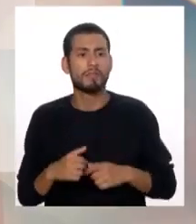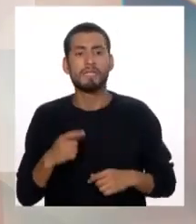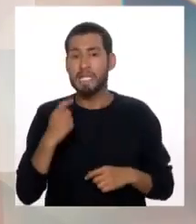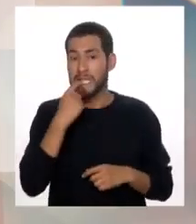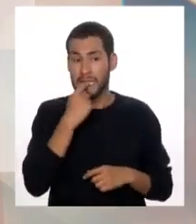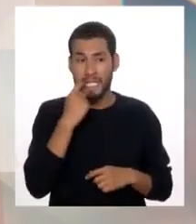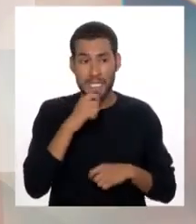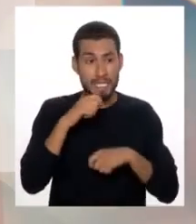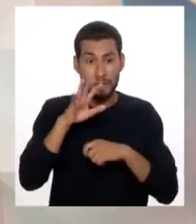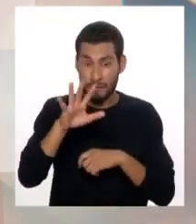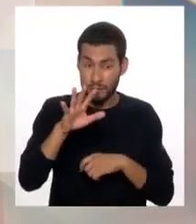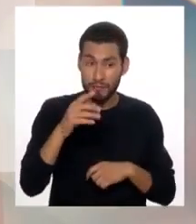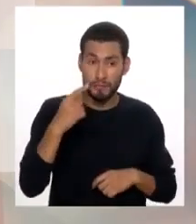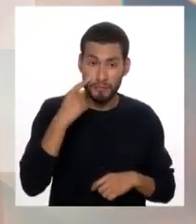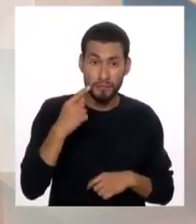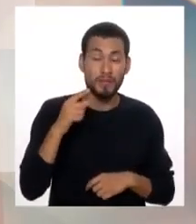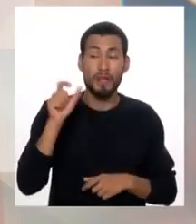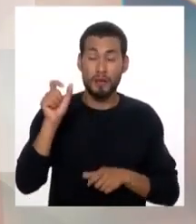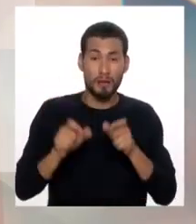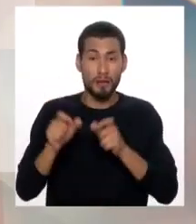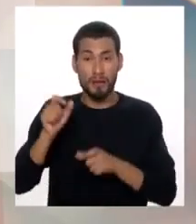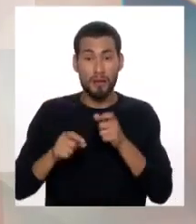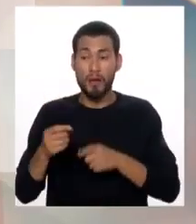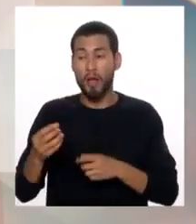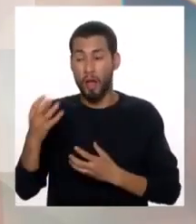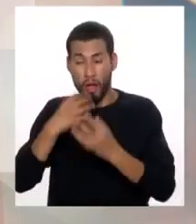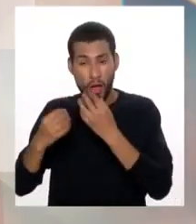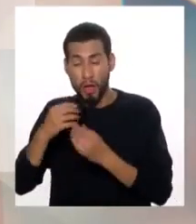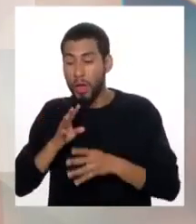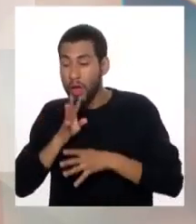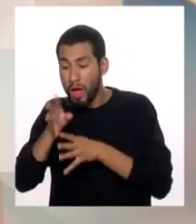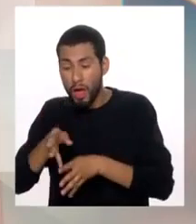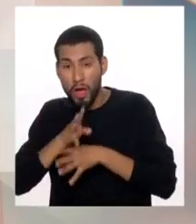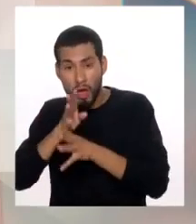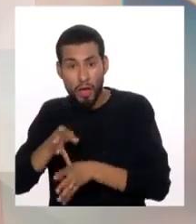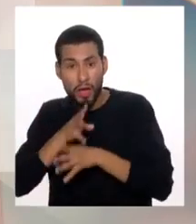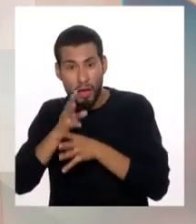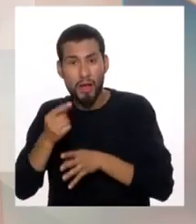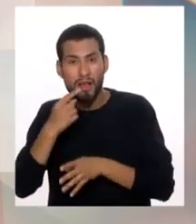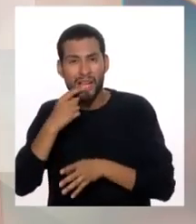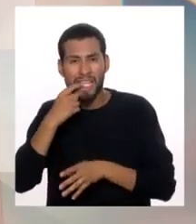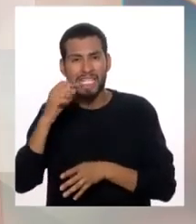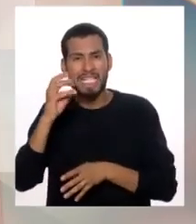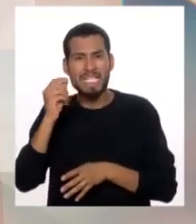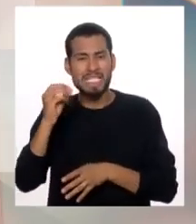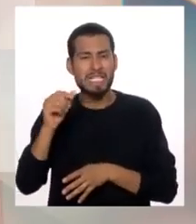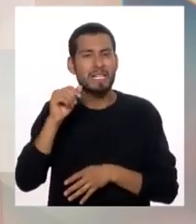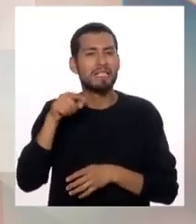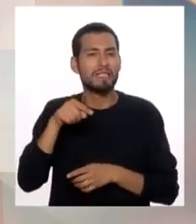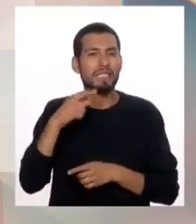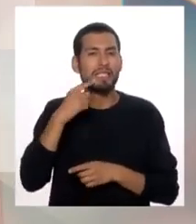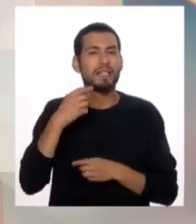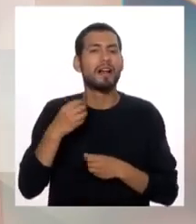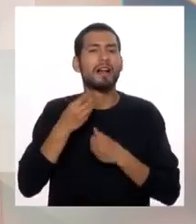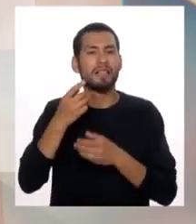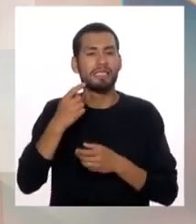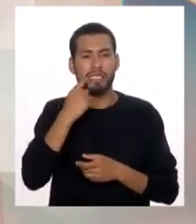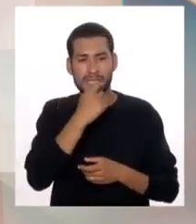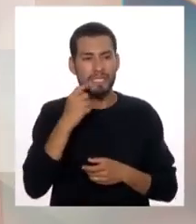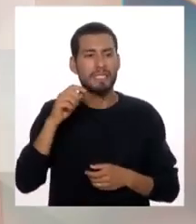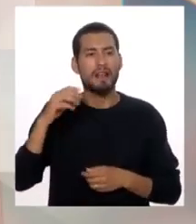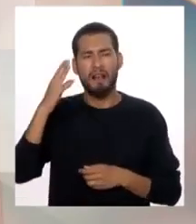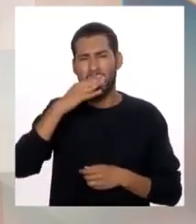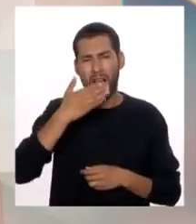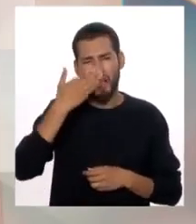dental. Ojo, las personas con bulimia, como vomitan en el alimento, tenemos ácido que está regresando, lo que causa halitosis, mal